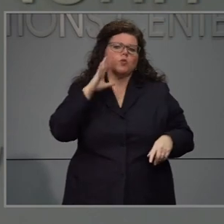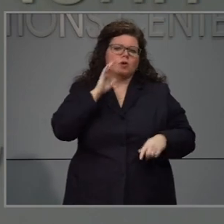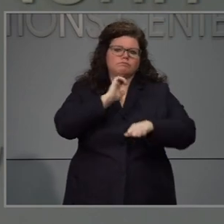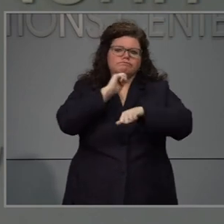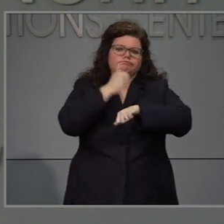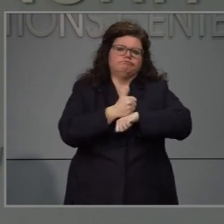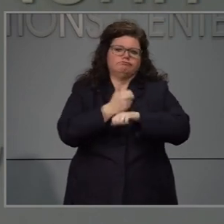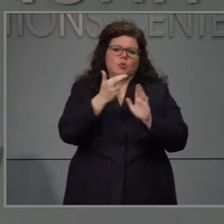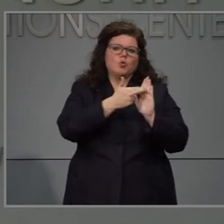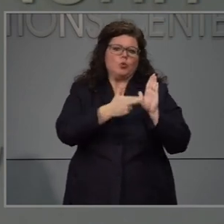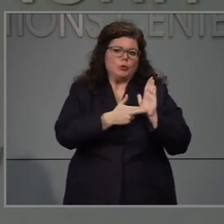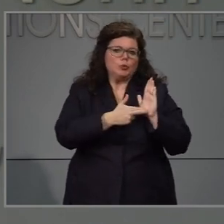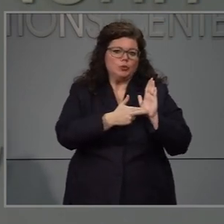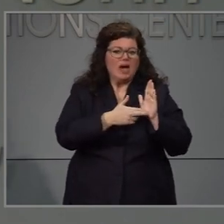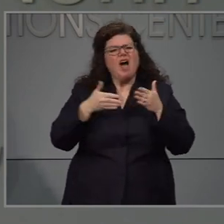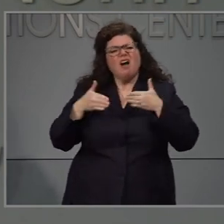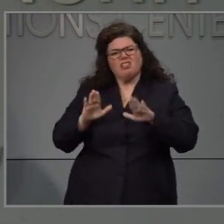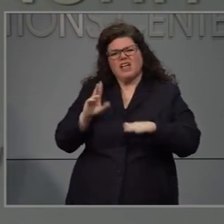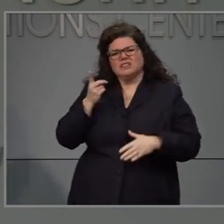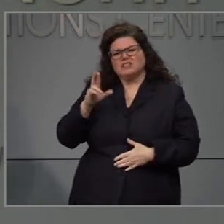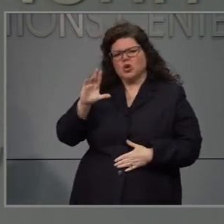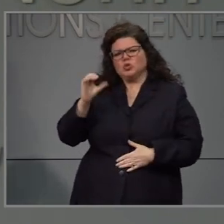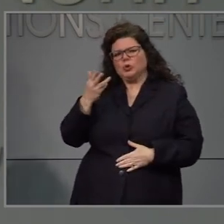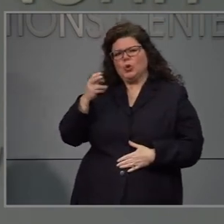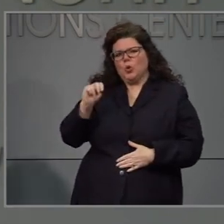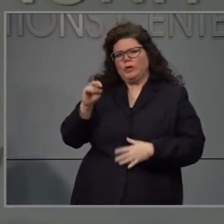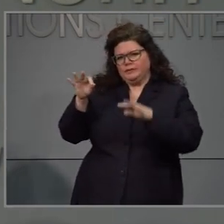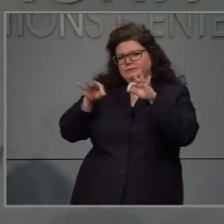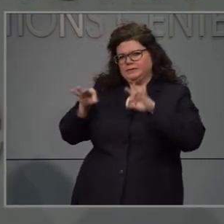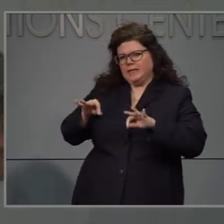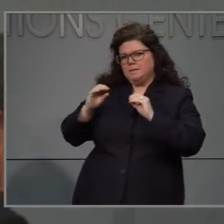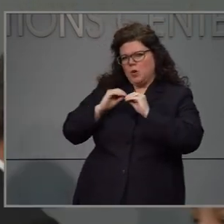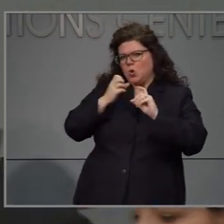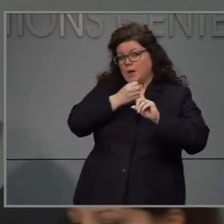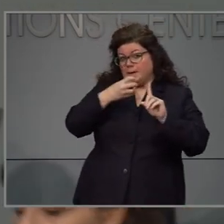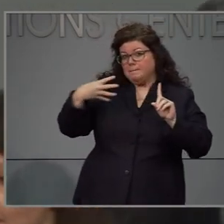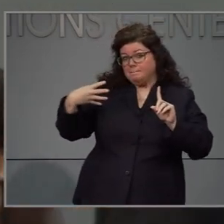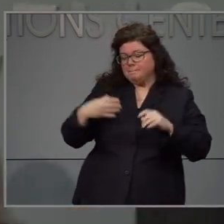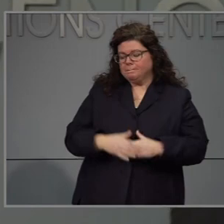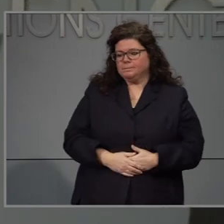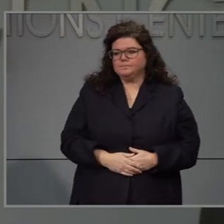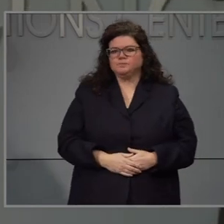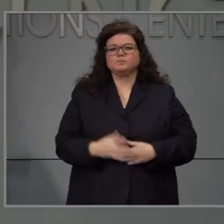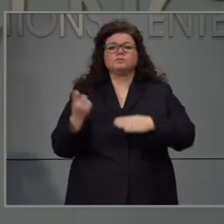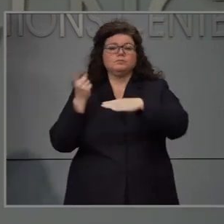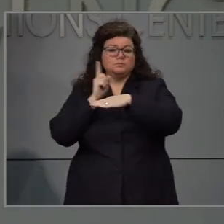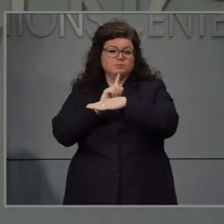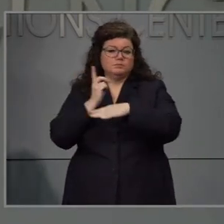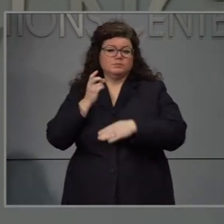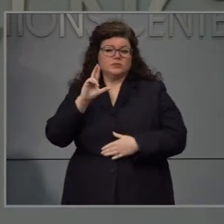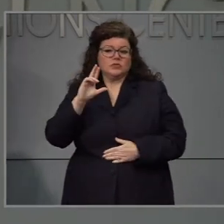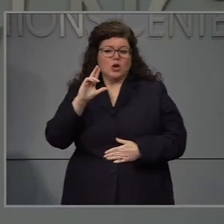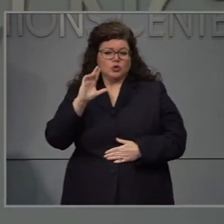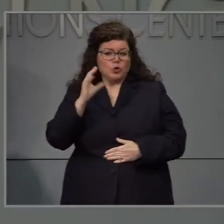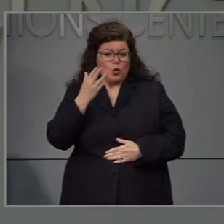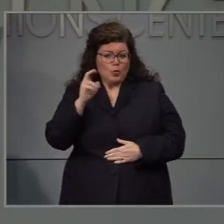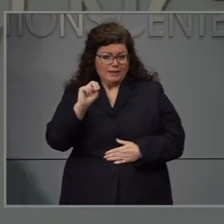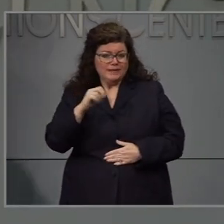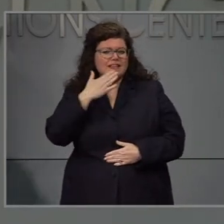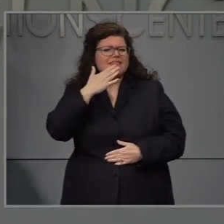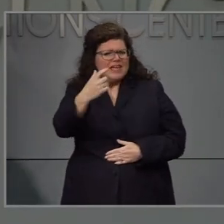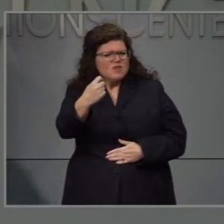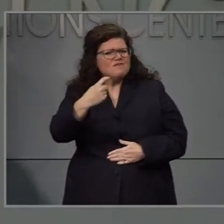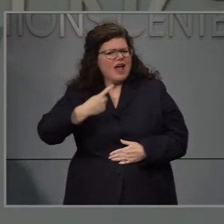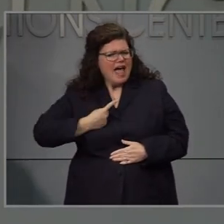hacer obligatorio, pero le voy a pedir que la doctora Cohen conteste esto. Gracias gobernador,